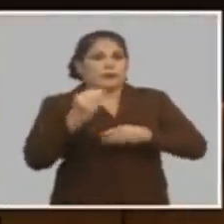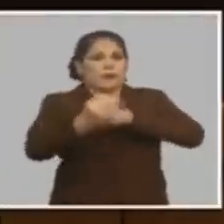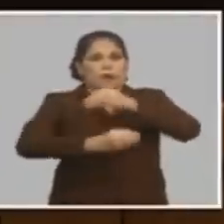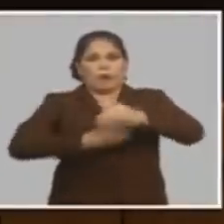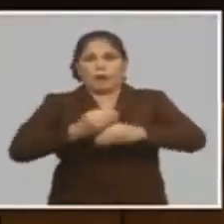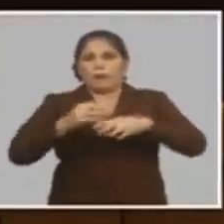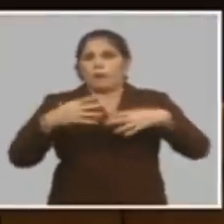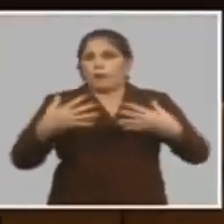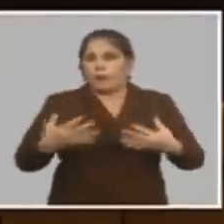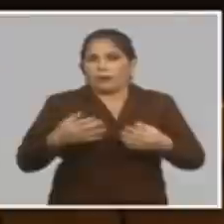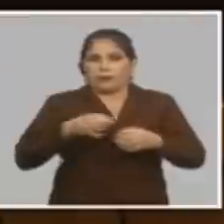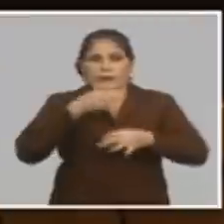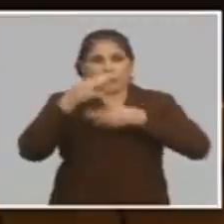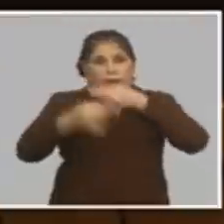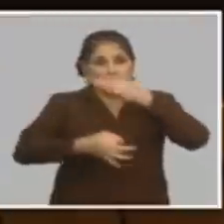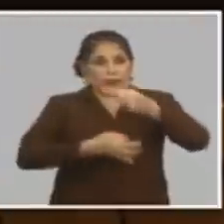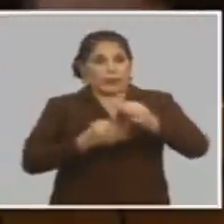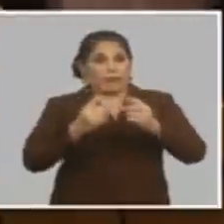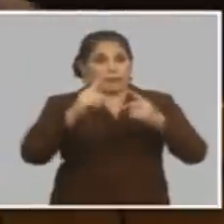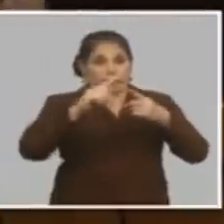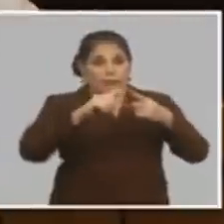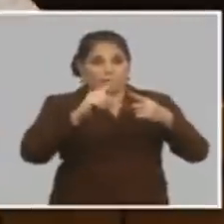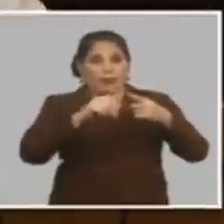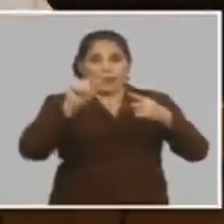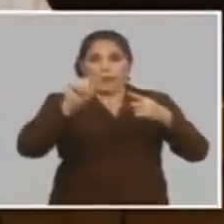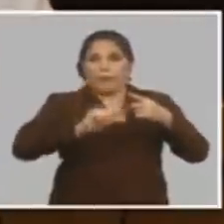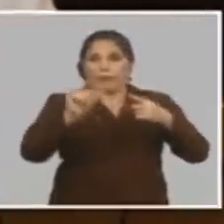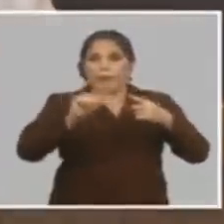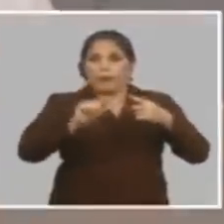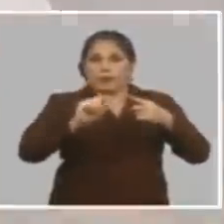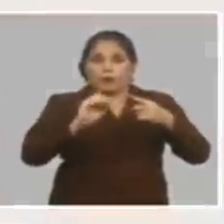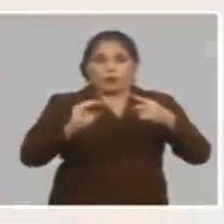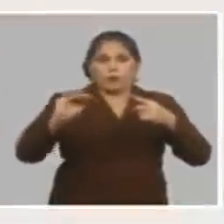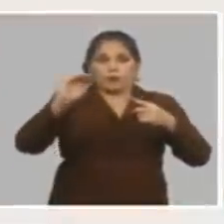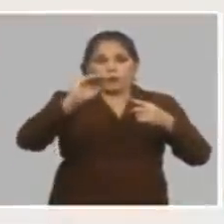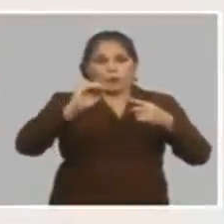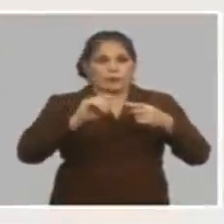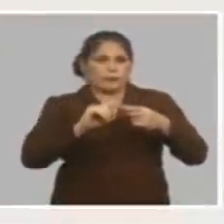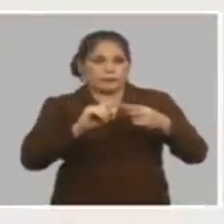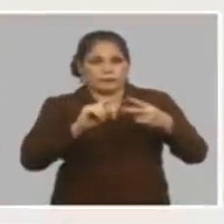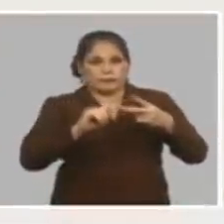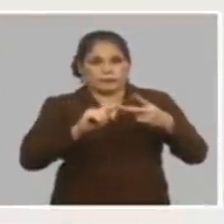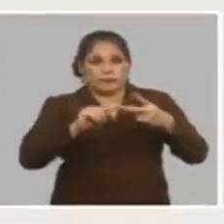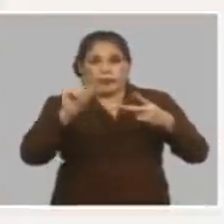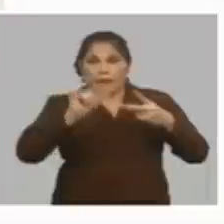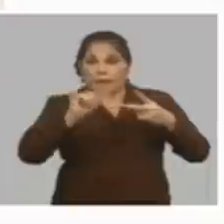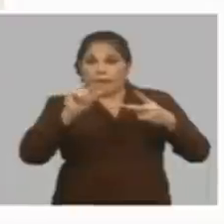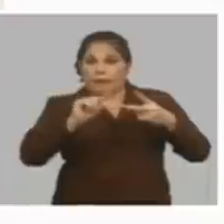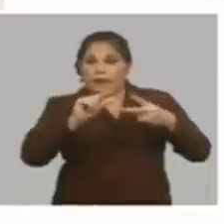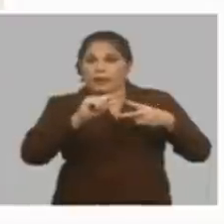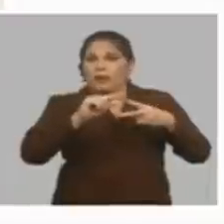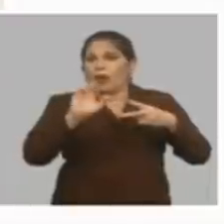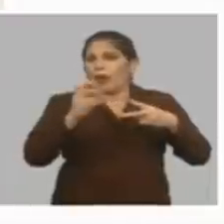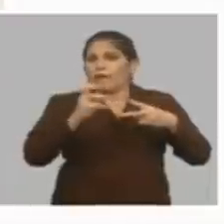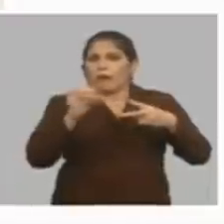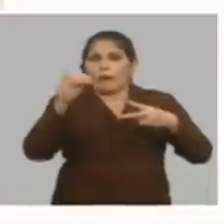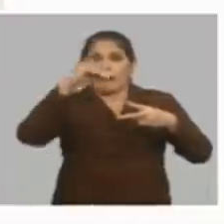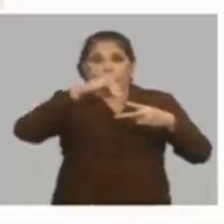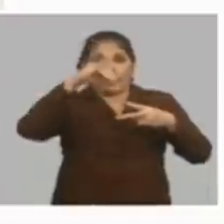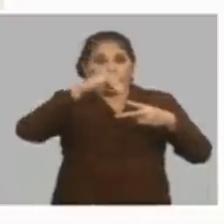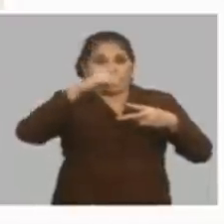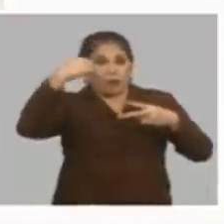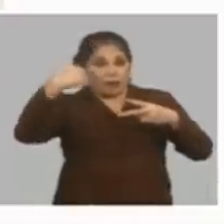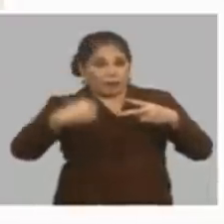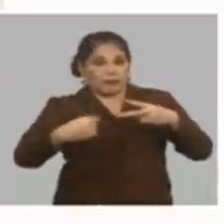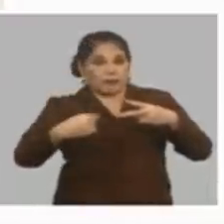cambios uno el mínimo exento se sube el mínimo exento es la parte del ingreso que las